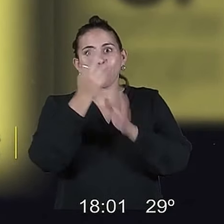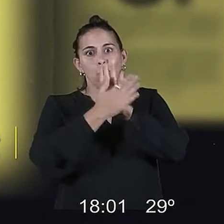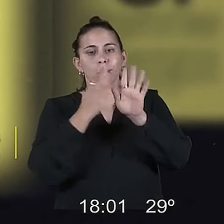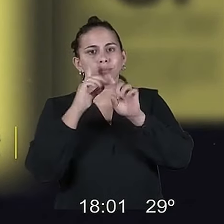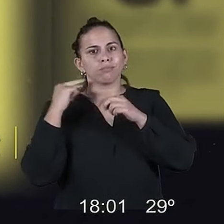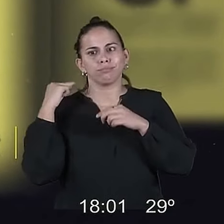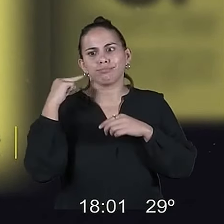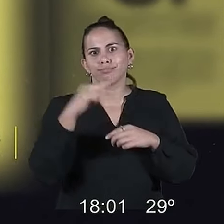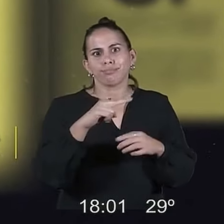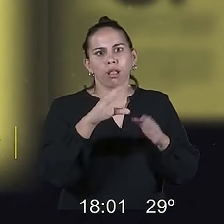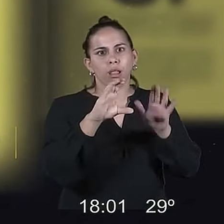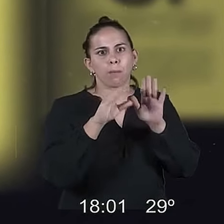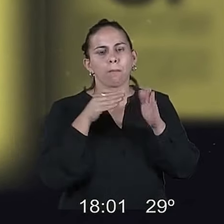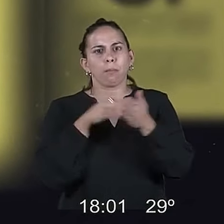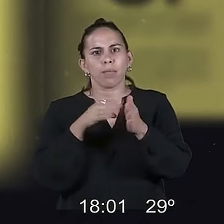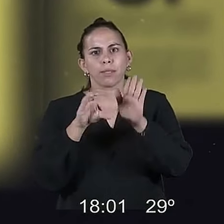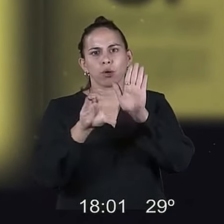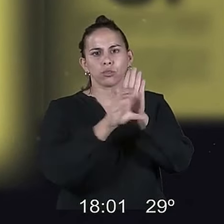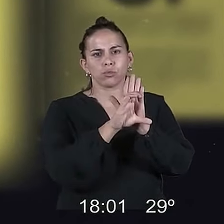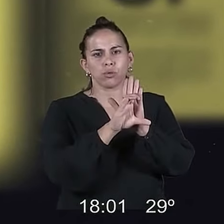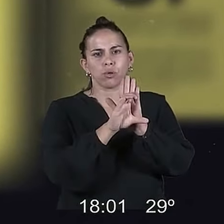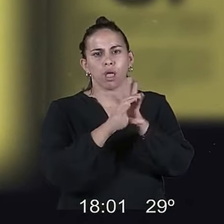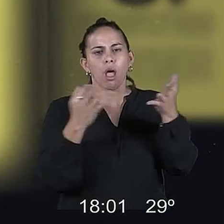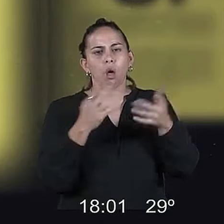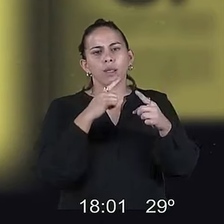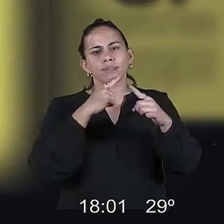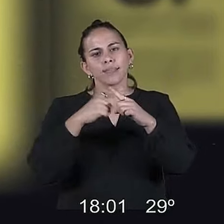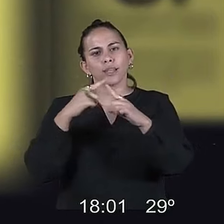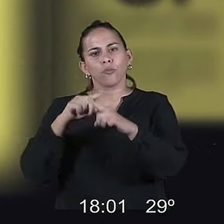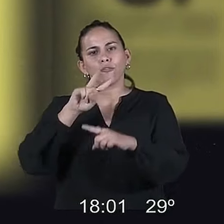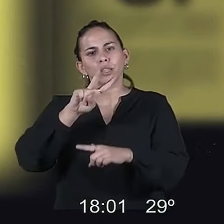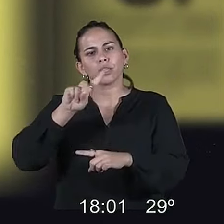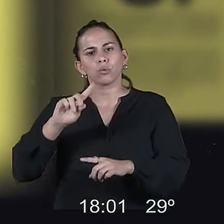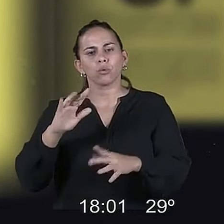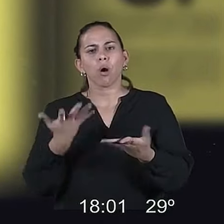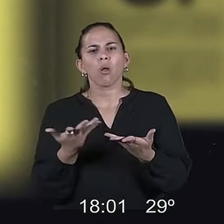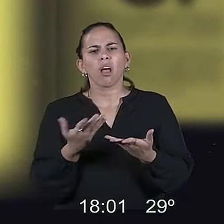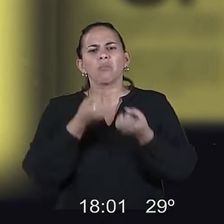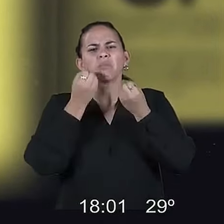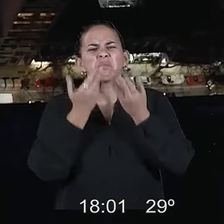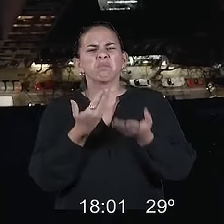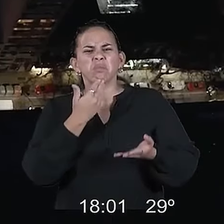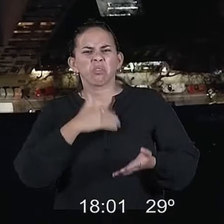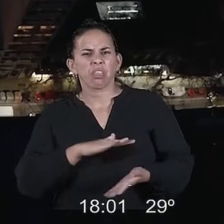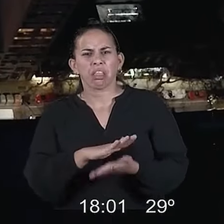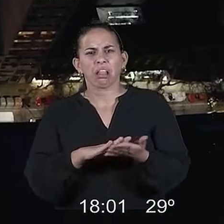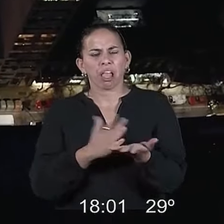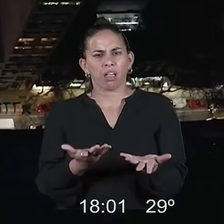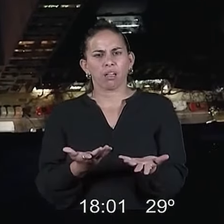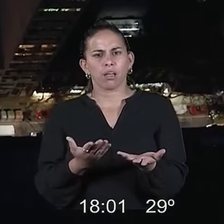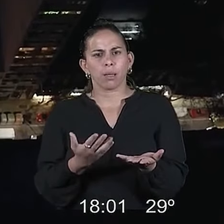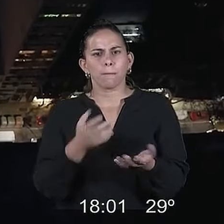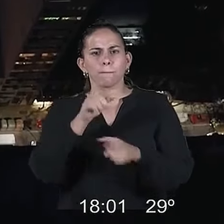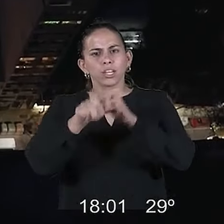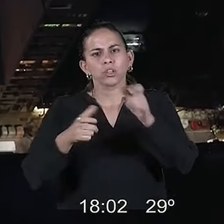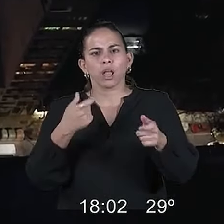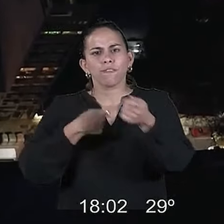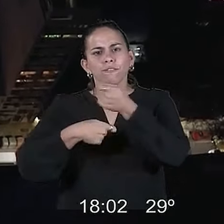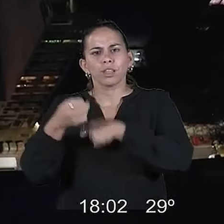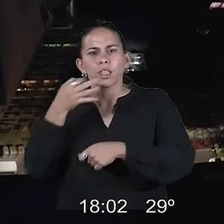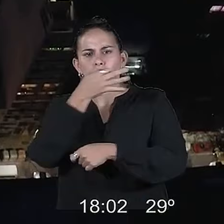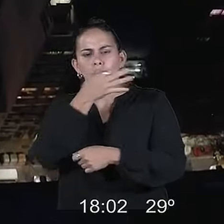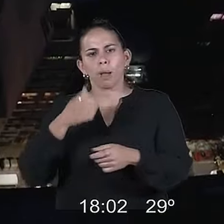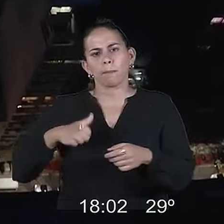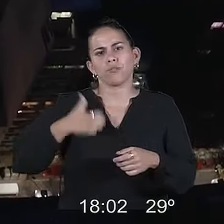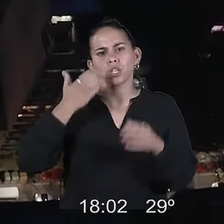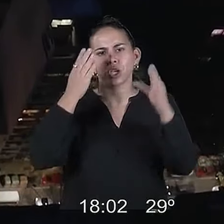este impedimento en la Constitución. Y en pleno siglo XXI ya nadie se explica el porqué. Los narcos aprovechan la